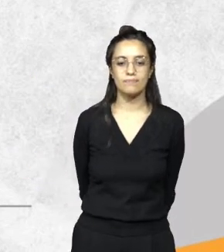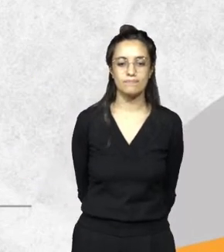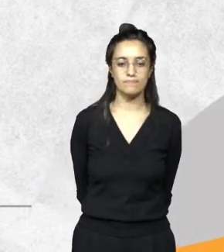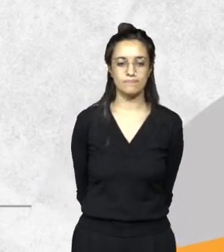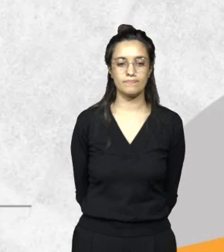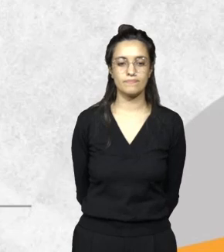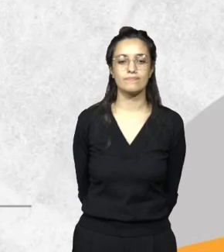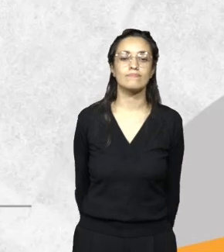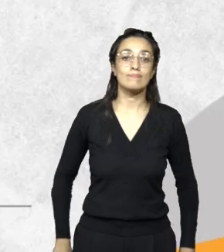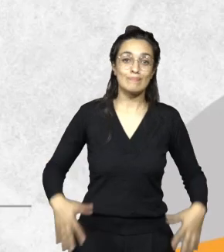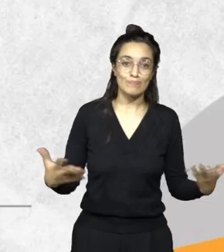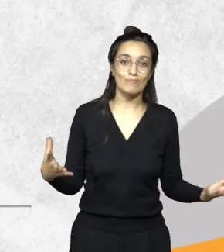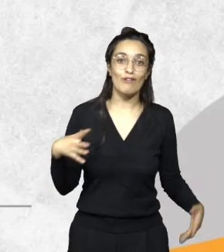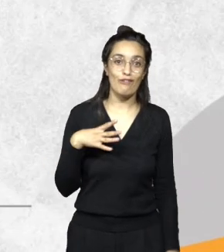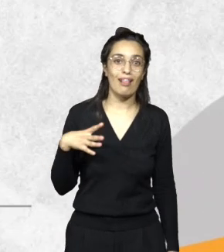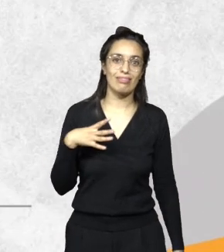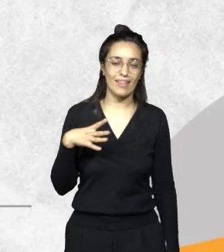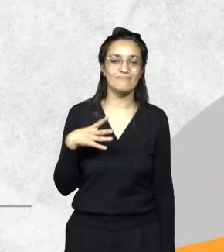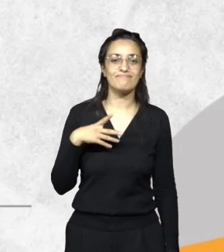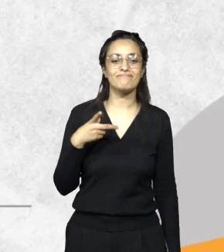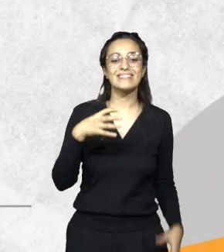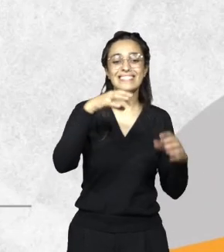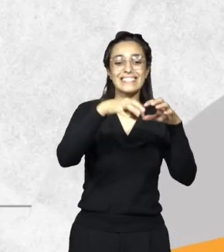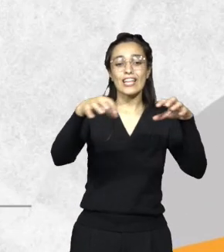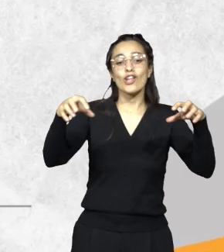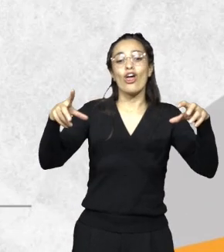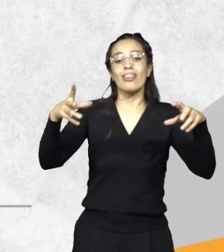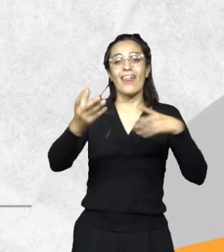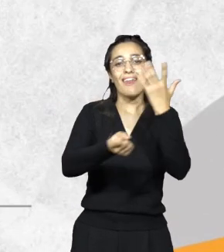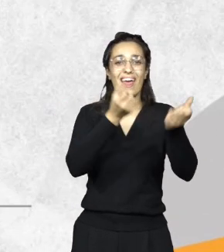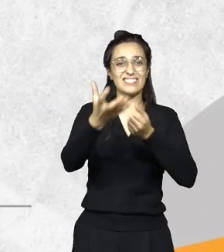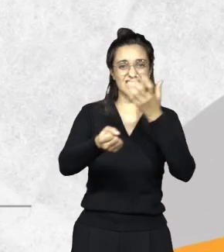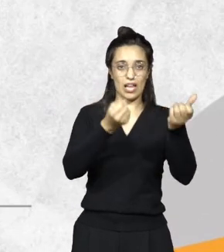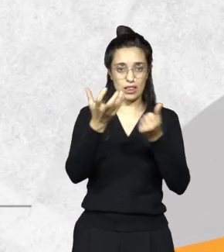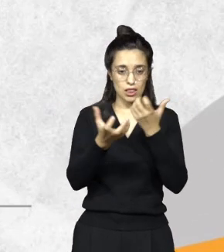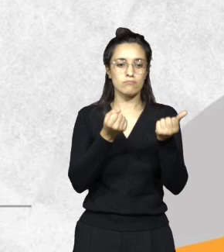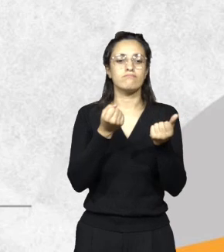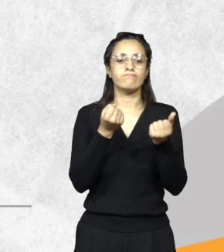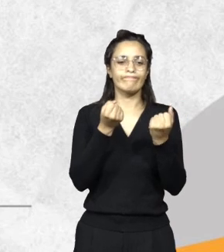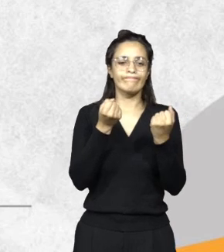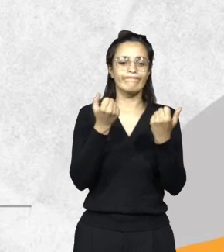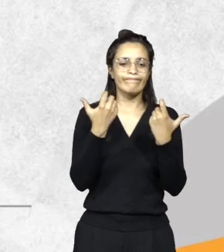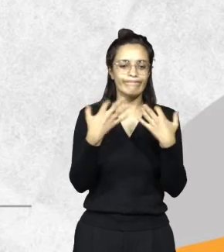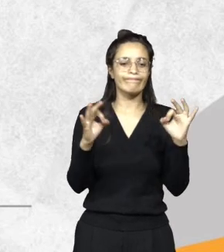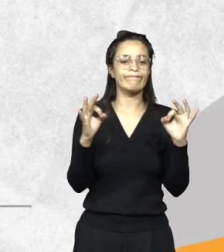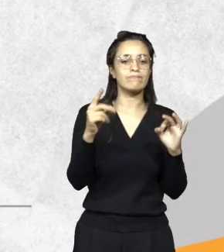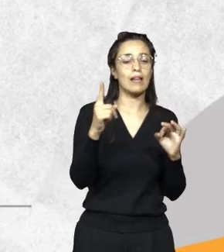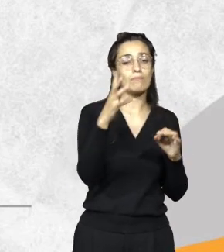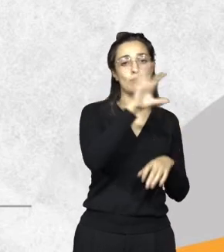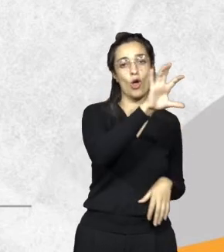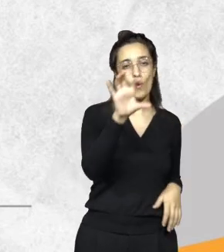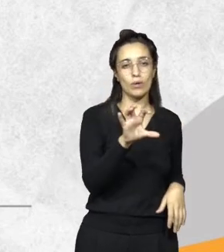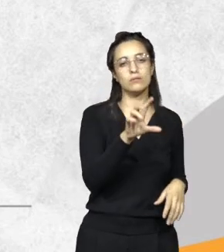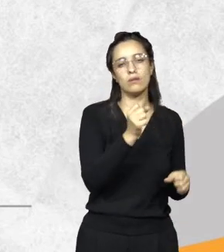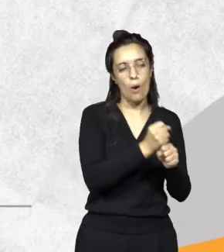Bueno, me faltan varios. Los centros de rescate, con los centros de rescate de la provincia trabajamos codo a codo. Los centros de